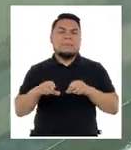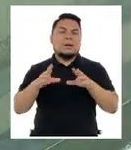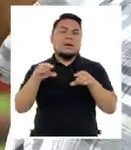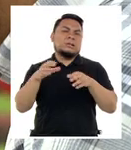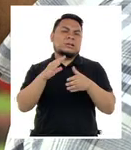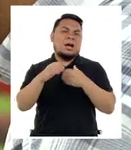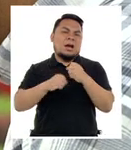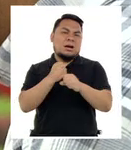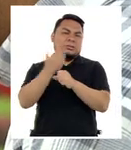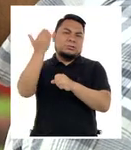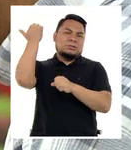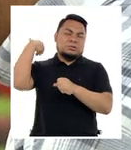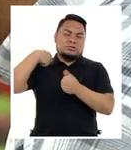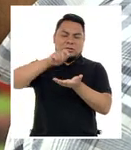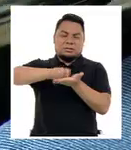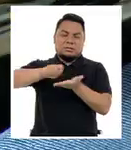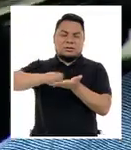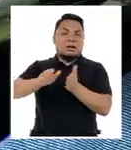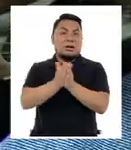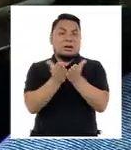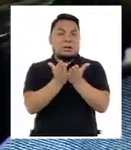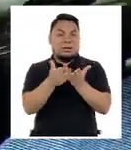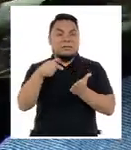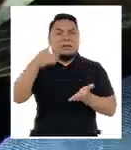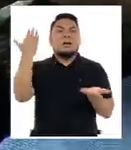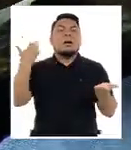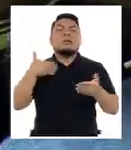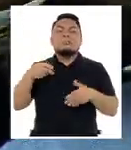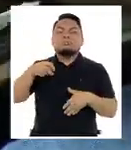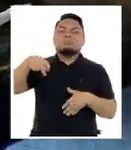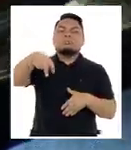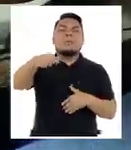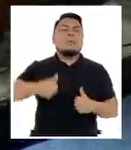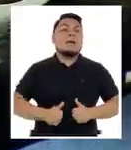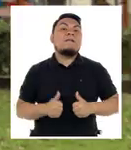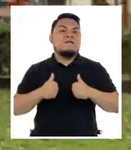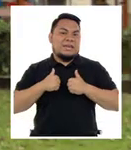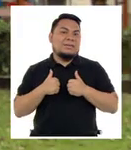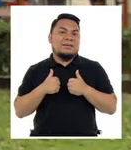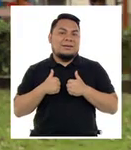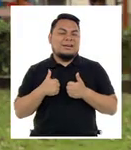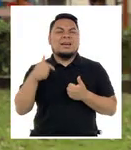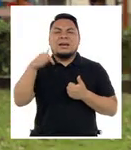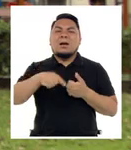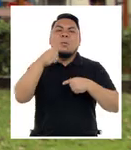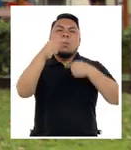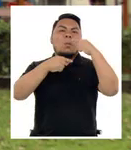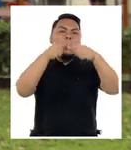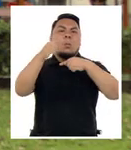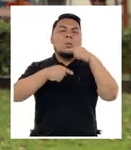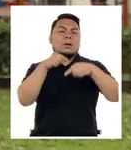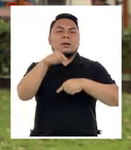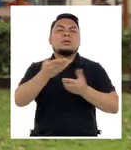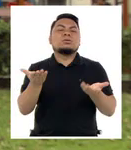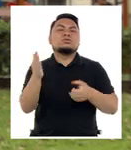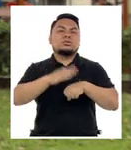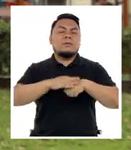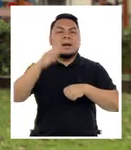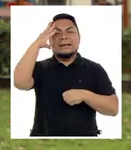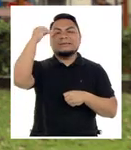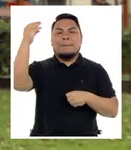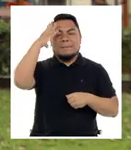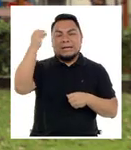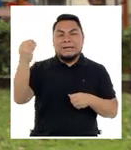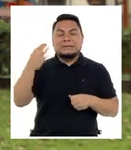Hace años escribí un libro que titulé Bastoneando por la Vida, que cuenta justamente lo que es la